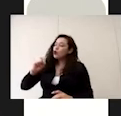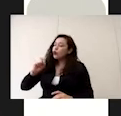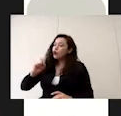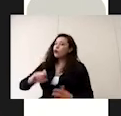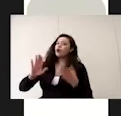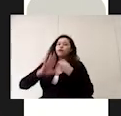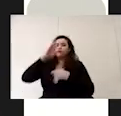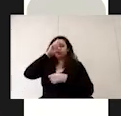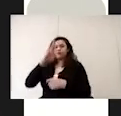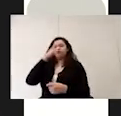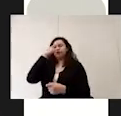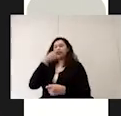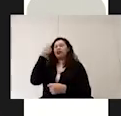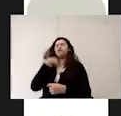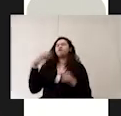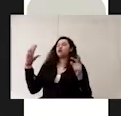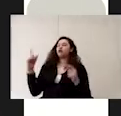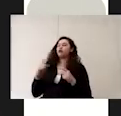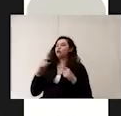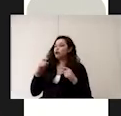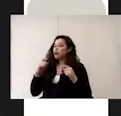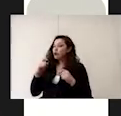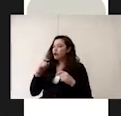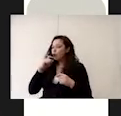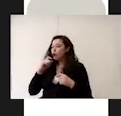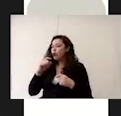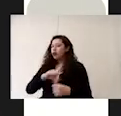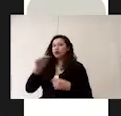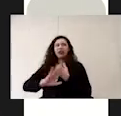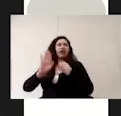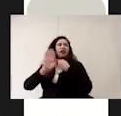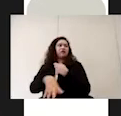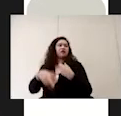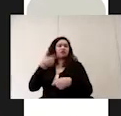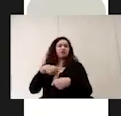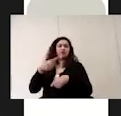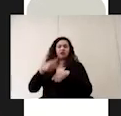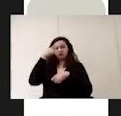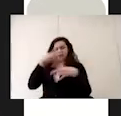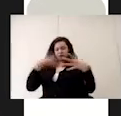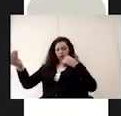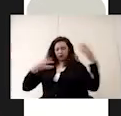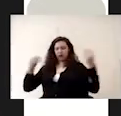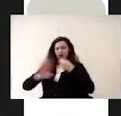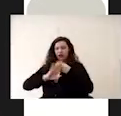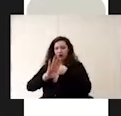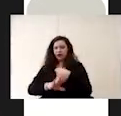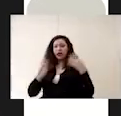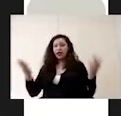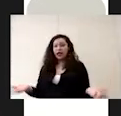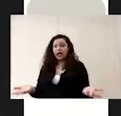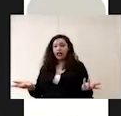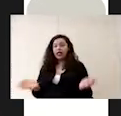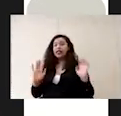la boca con el bebedero y de esta manera evitar un riesgo de contagio y aquellas